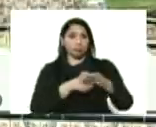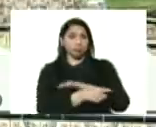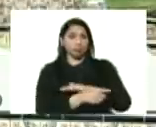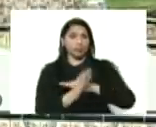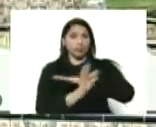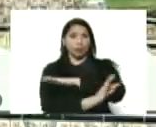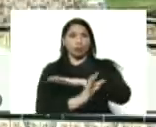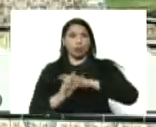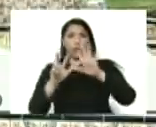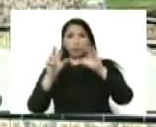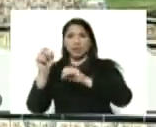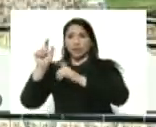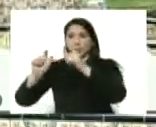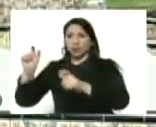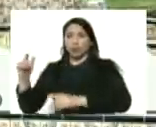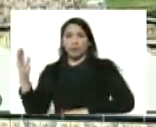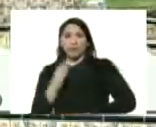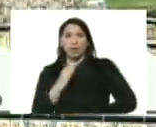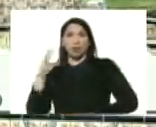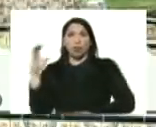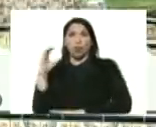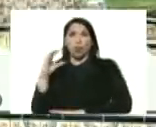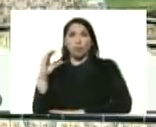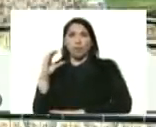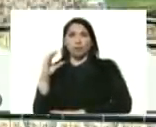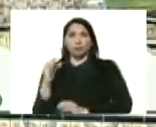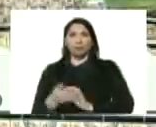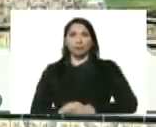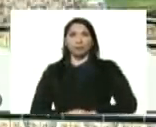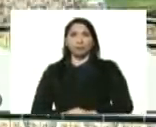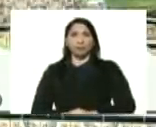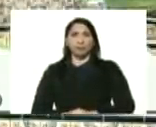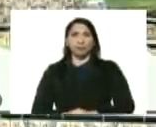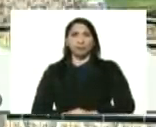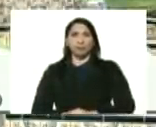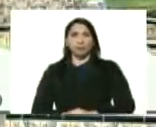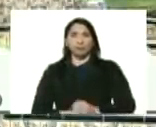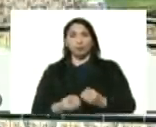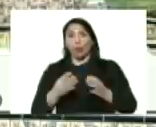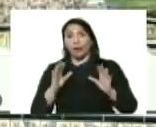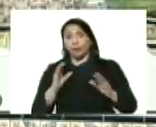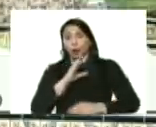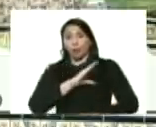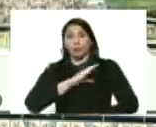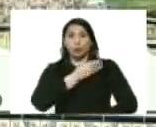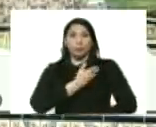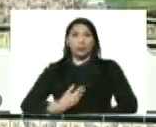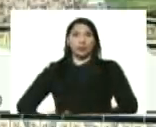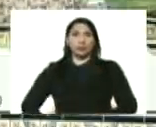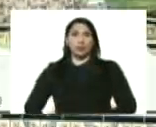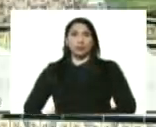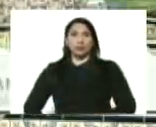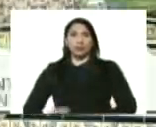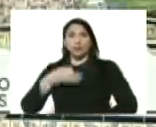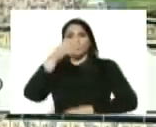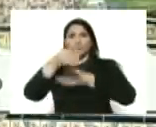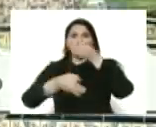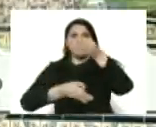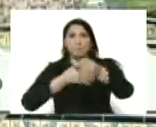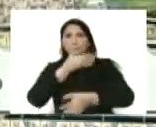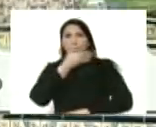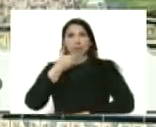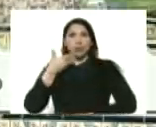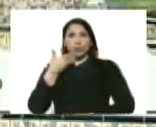80 casos que pasaron la frontera, son de Colombia. Bueno, la Comisión Presidencial explicará mejor